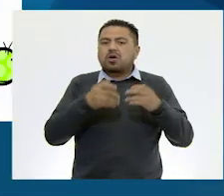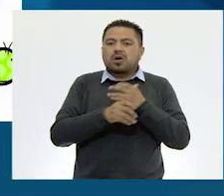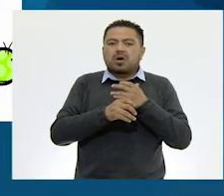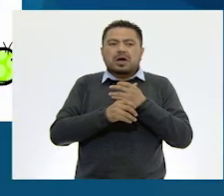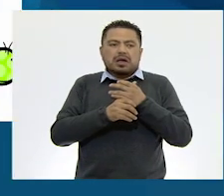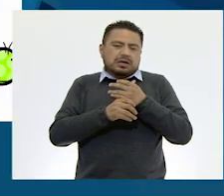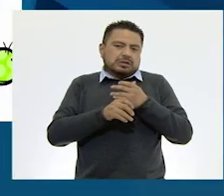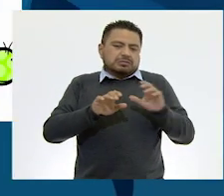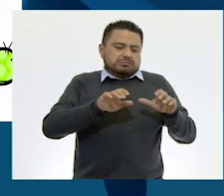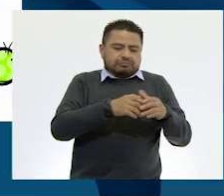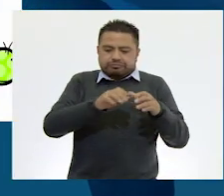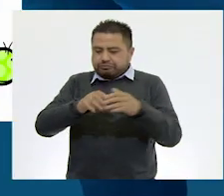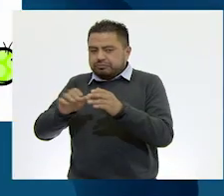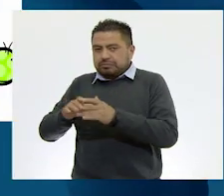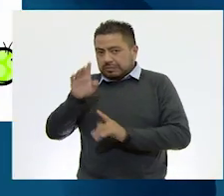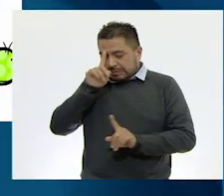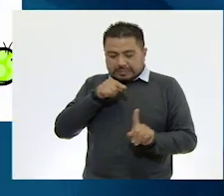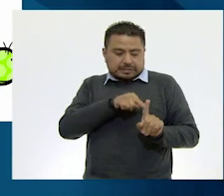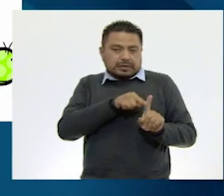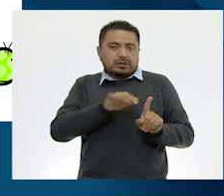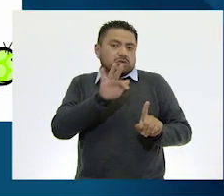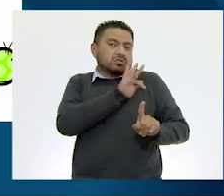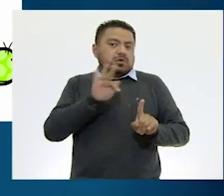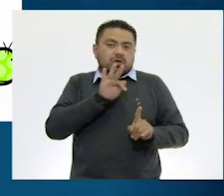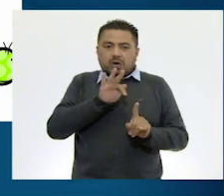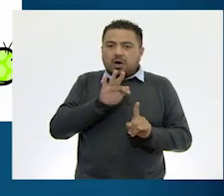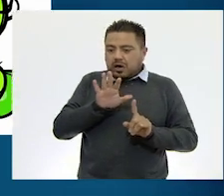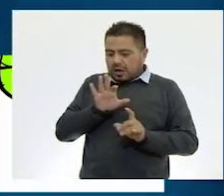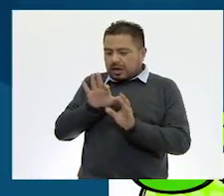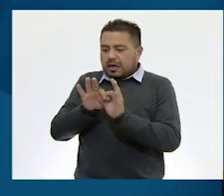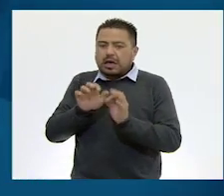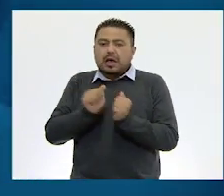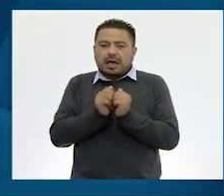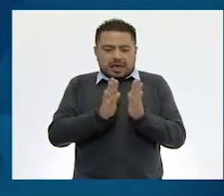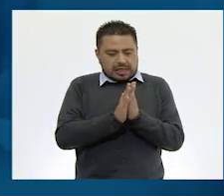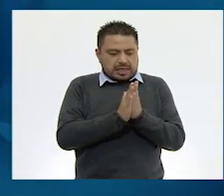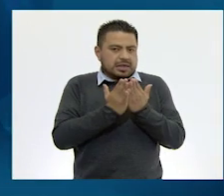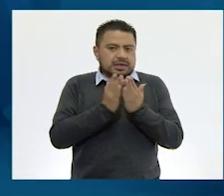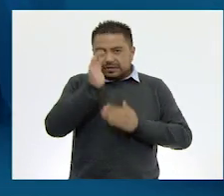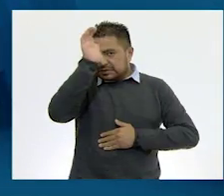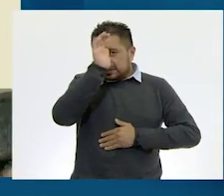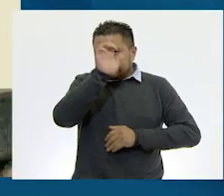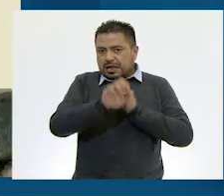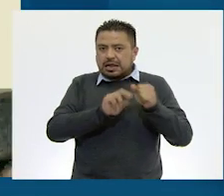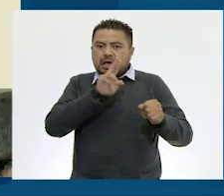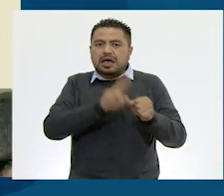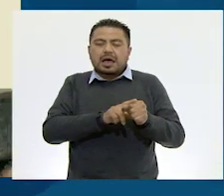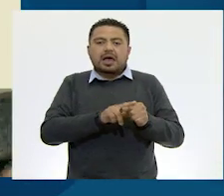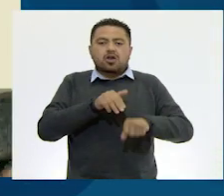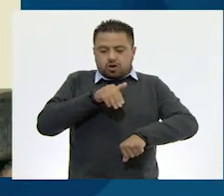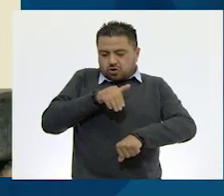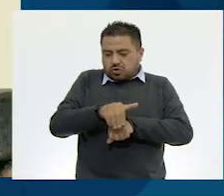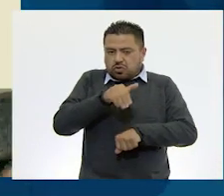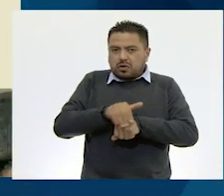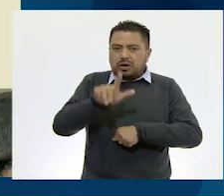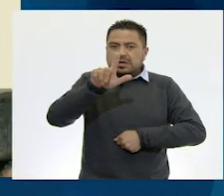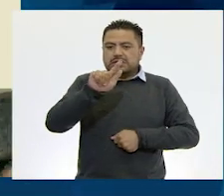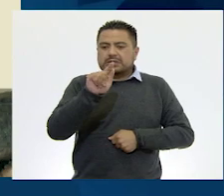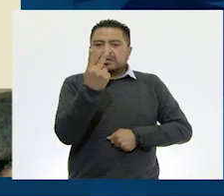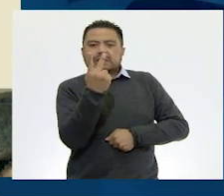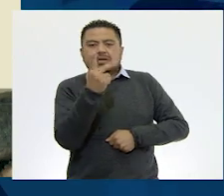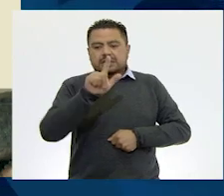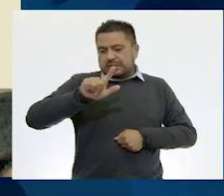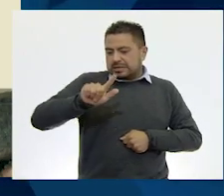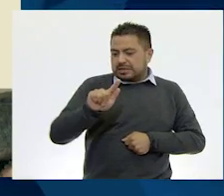especies endémicas. Para ello, nos podremos apoyar en nuestro libro de ciencias naturales en las páginas 72